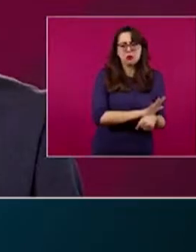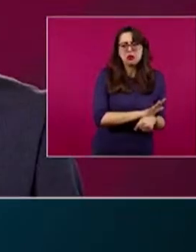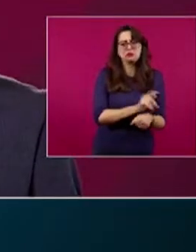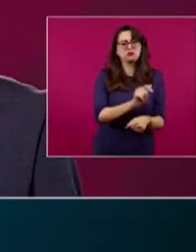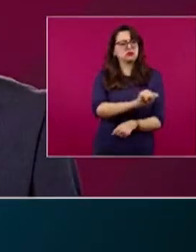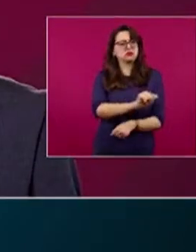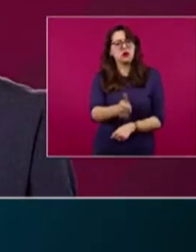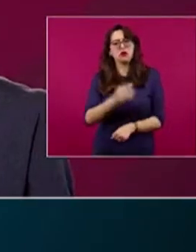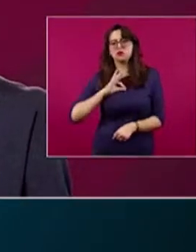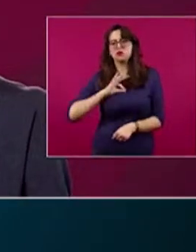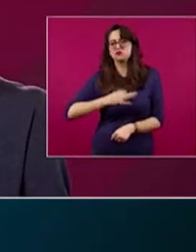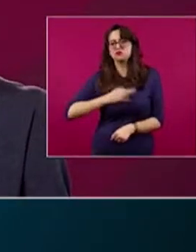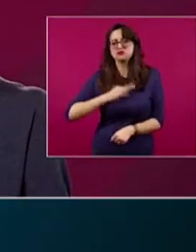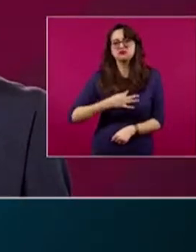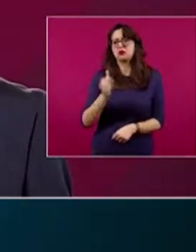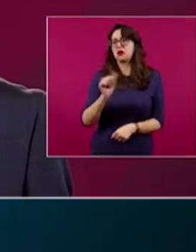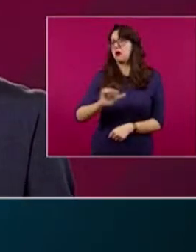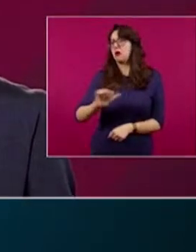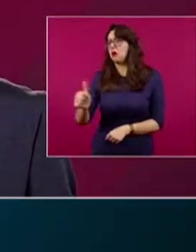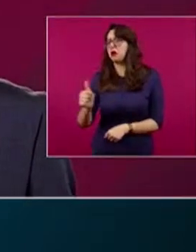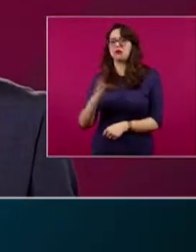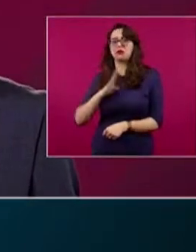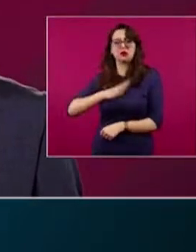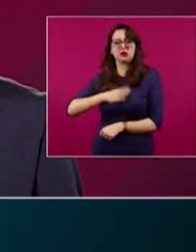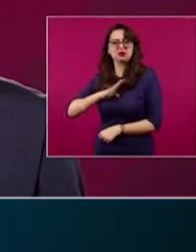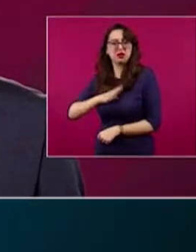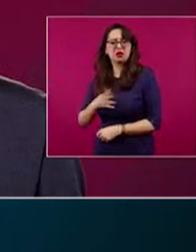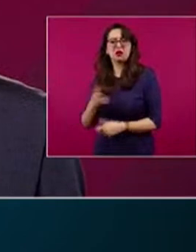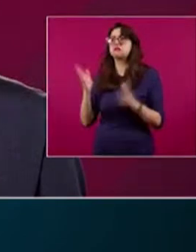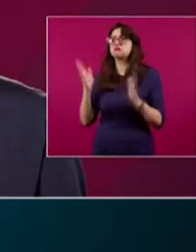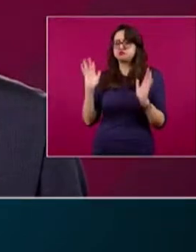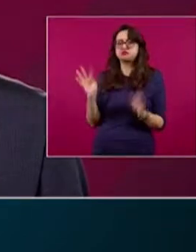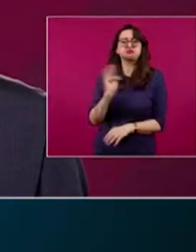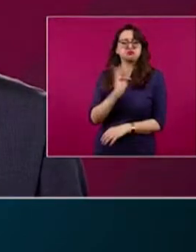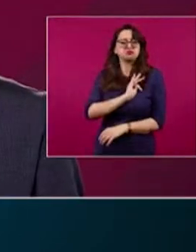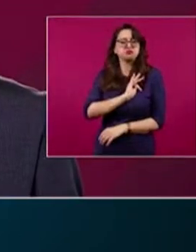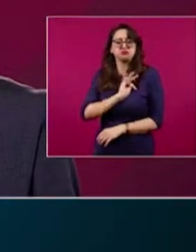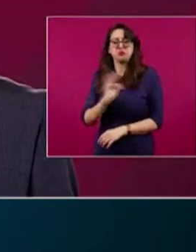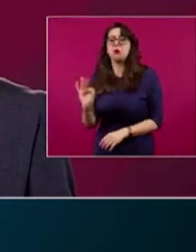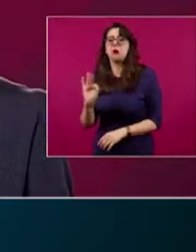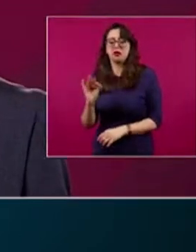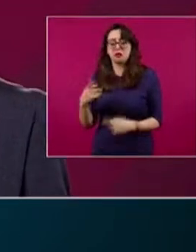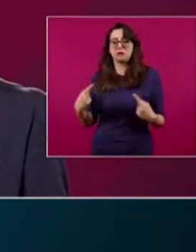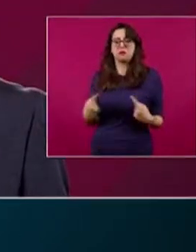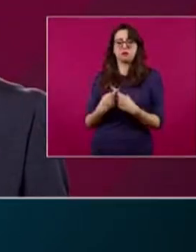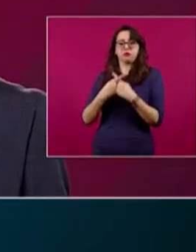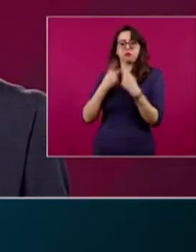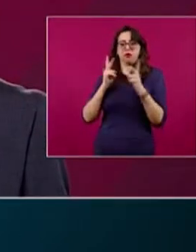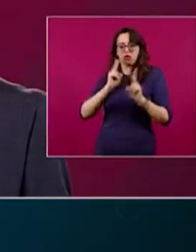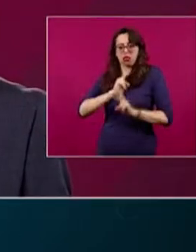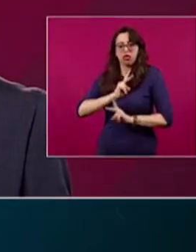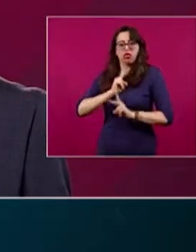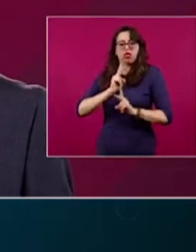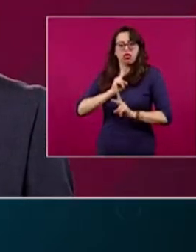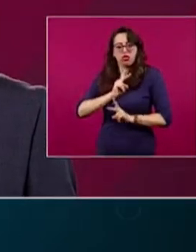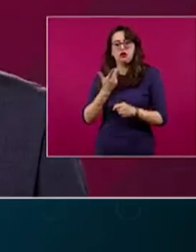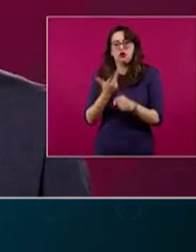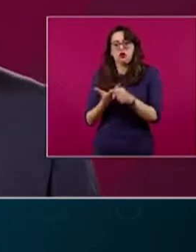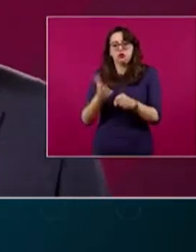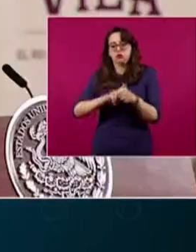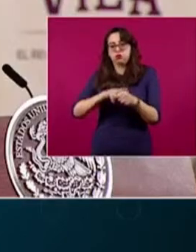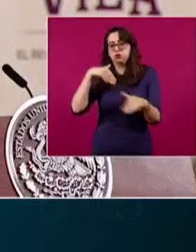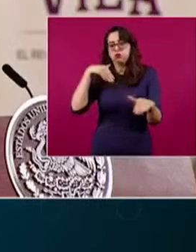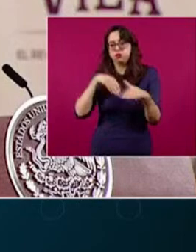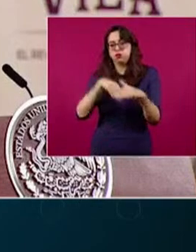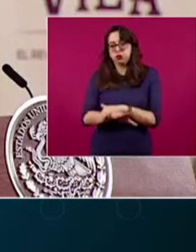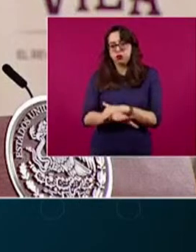abogada actuó haciendo a lado intereses políticos y económicos. Además, refirió que los comisionados de INAI están en su